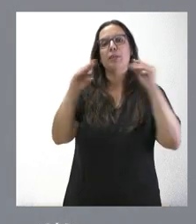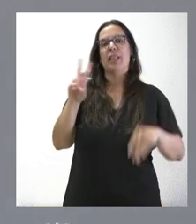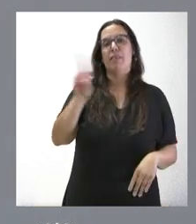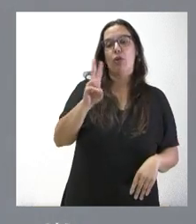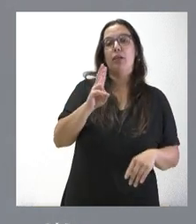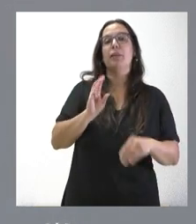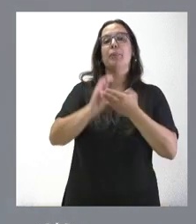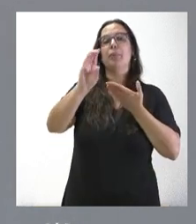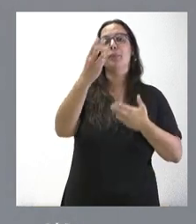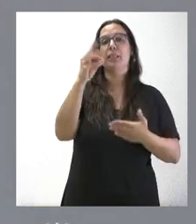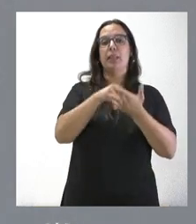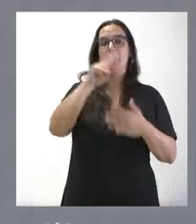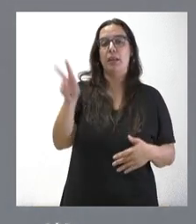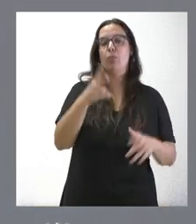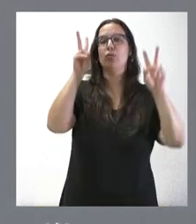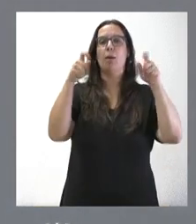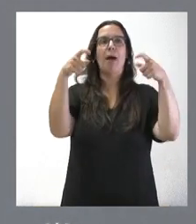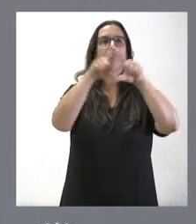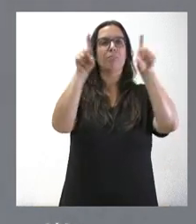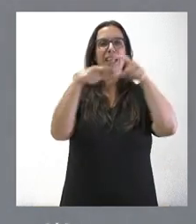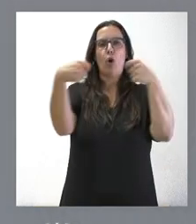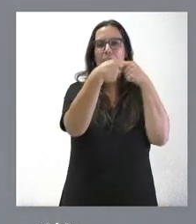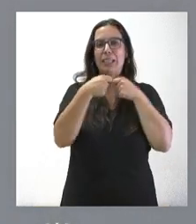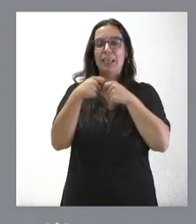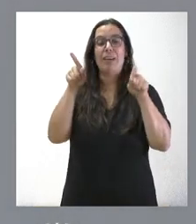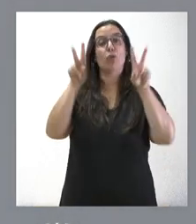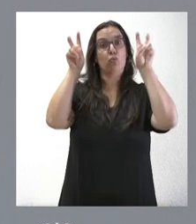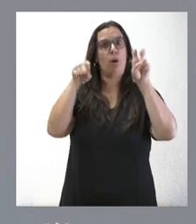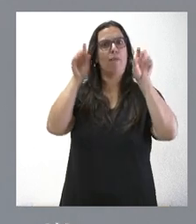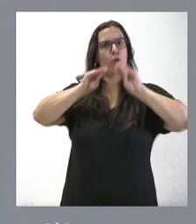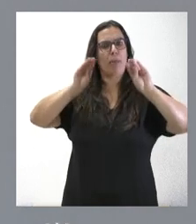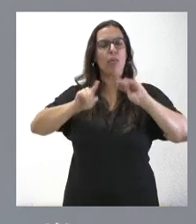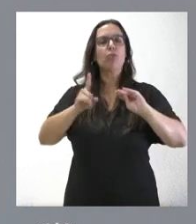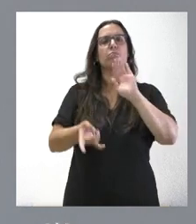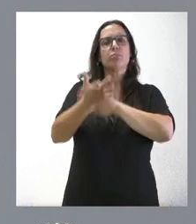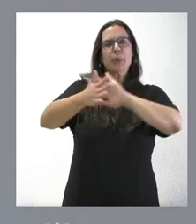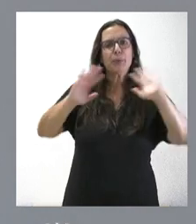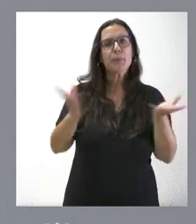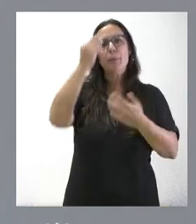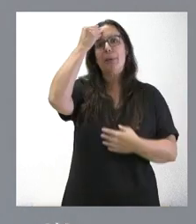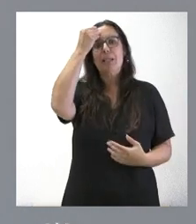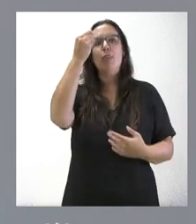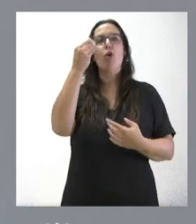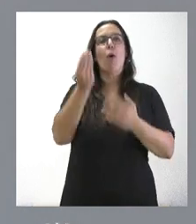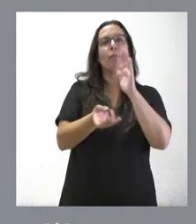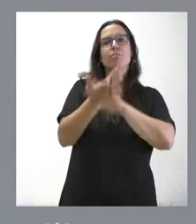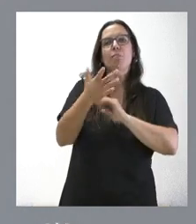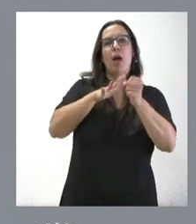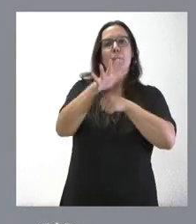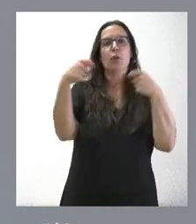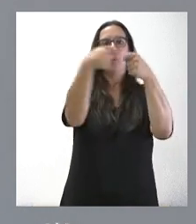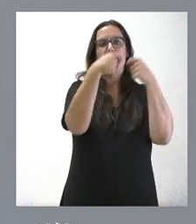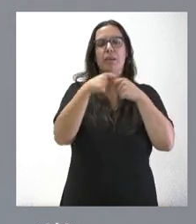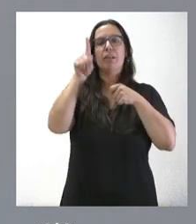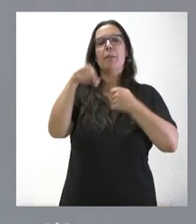todo lo que tiene que ver con el mundo del cooperativismo. una cátedra nueva que se pone en marcha, que se impulsa, pensando en el mundo de las cooperativas y de la economía social,